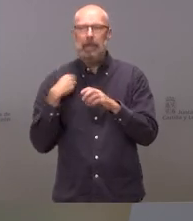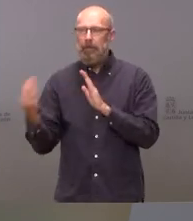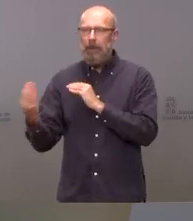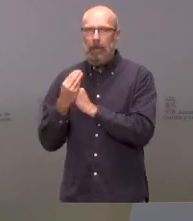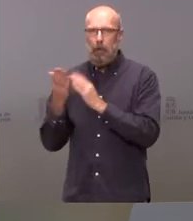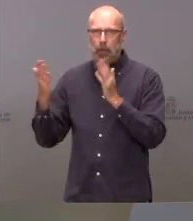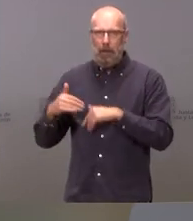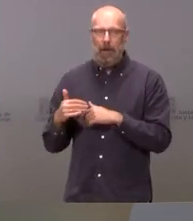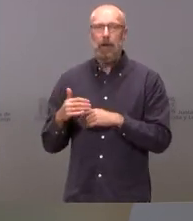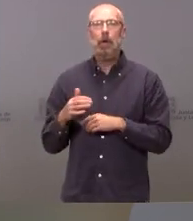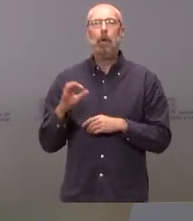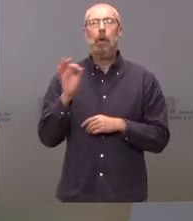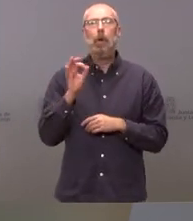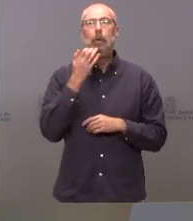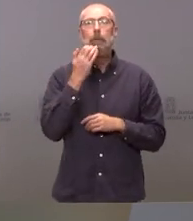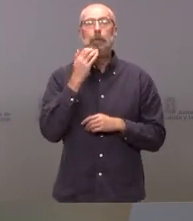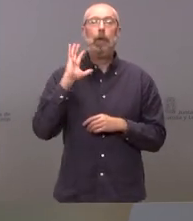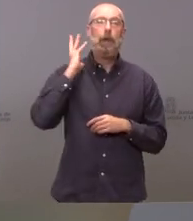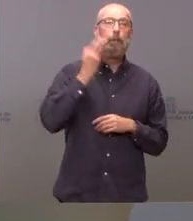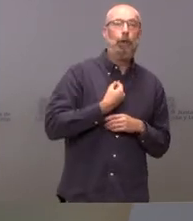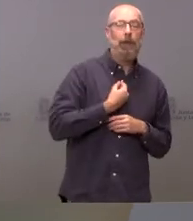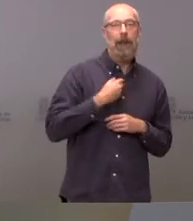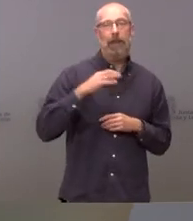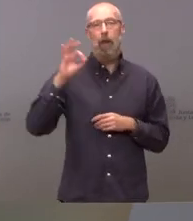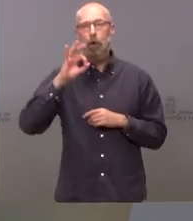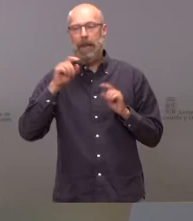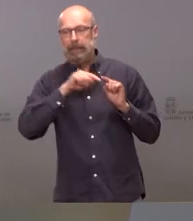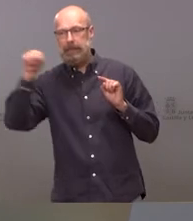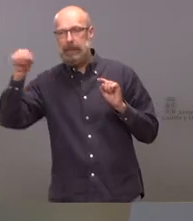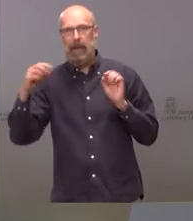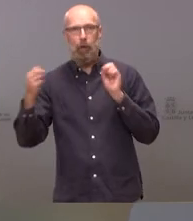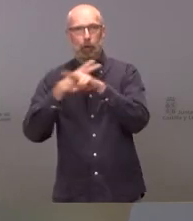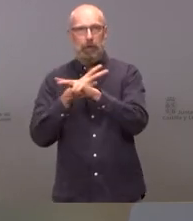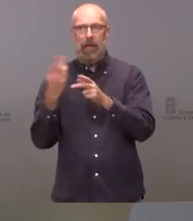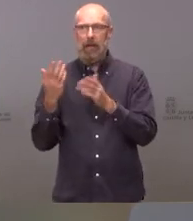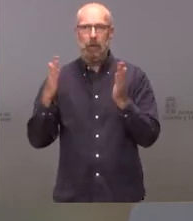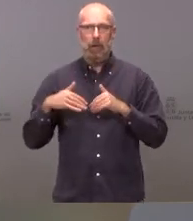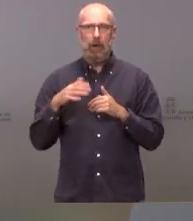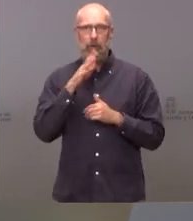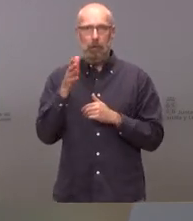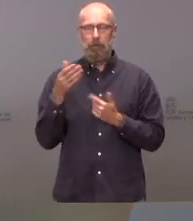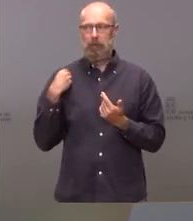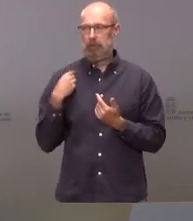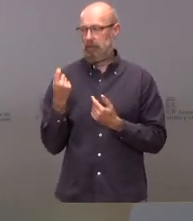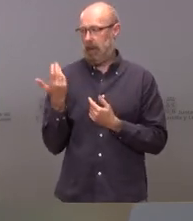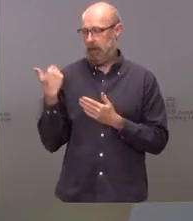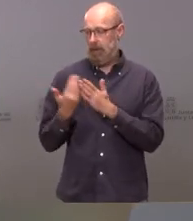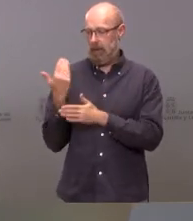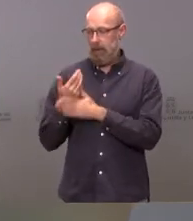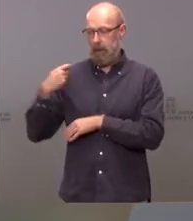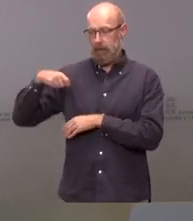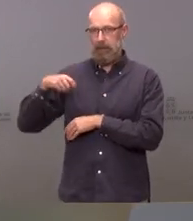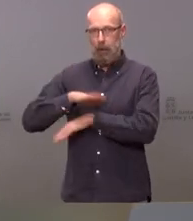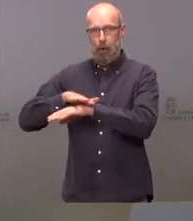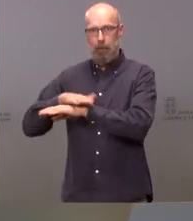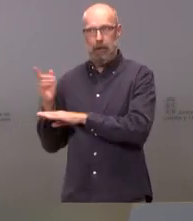autovía Ponferrada Orense una reclamación que nos parece increíble estando el presidente del gobierno Ponferrada hace escasos días resulta los